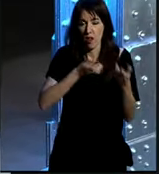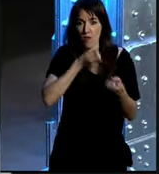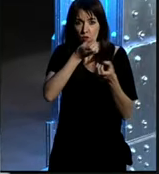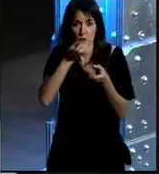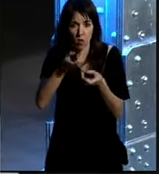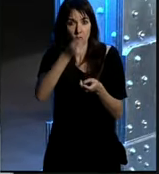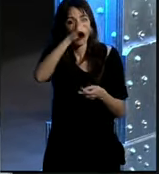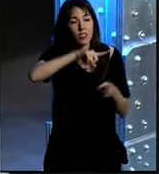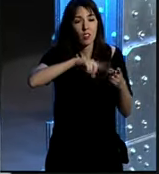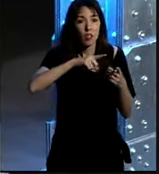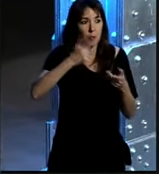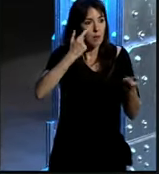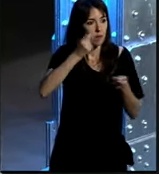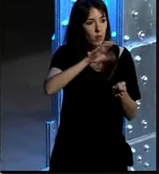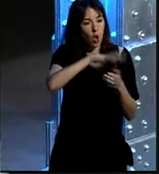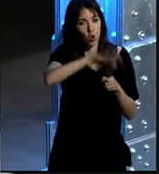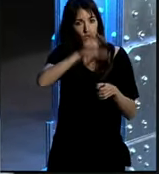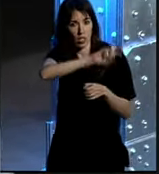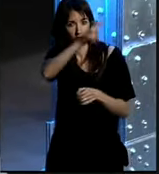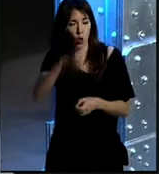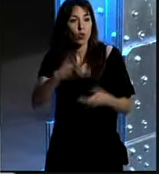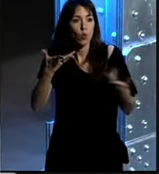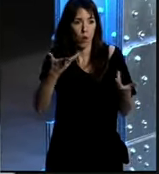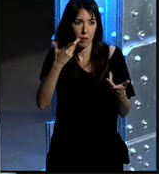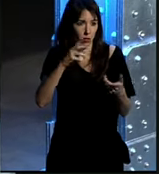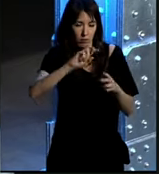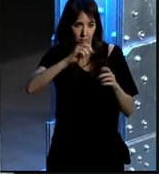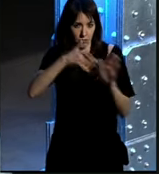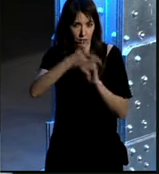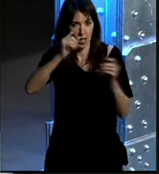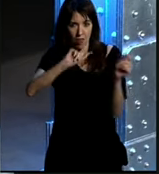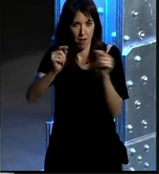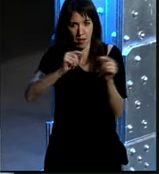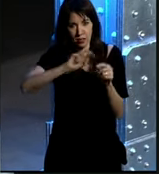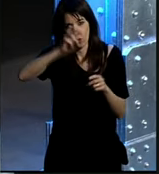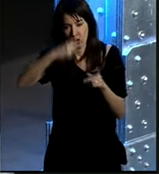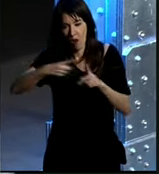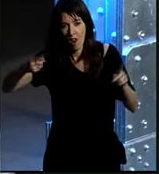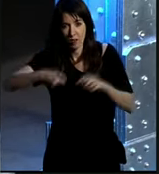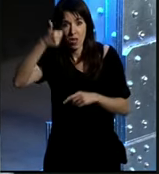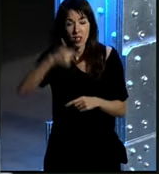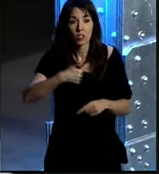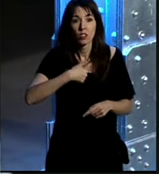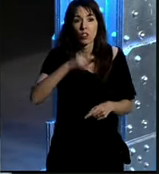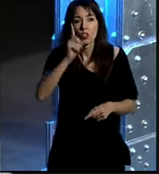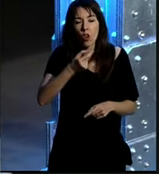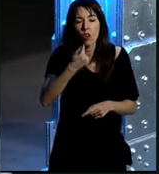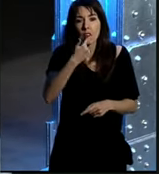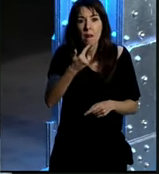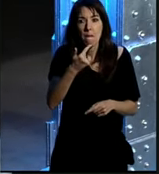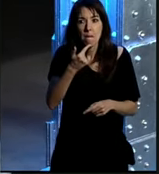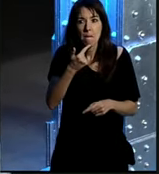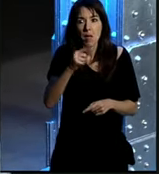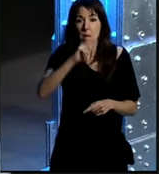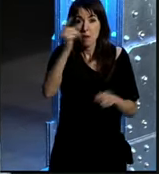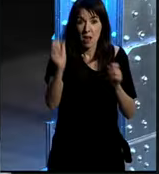en otros continentes pero eso da para otro debate de mucho tiempo yo por apuntar ahí creo que era la